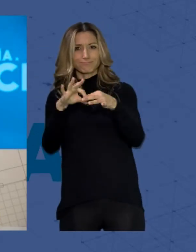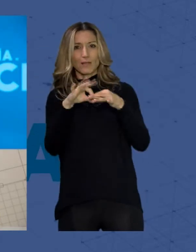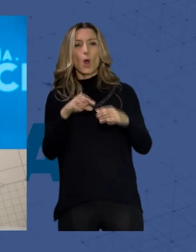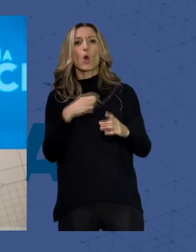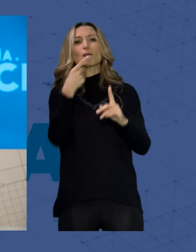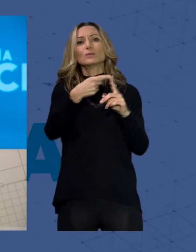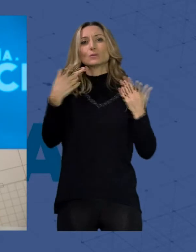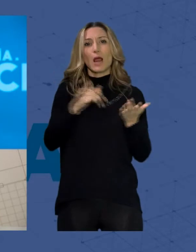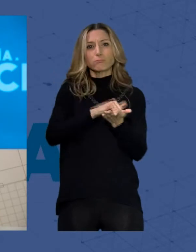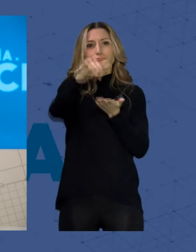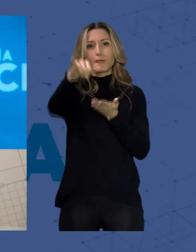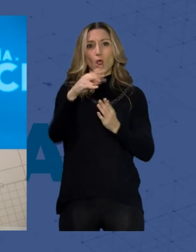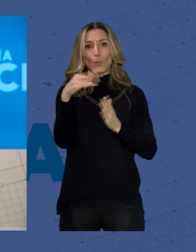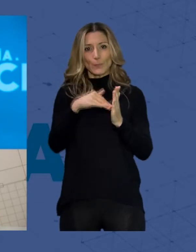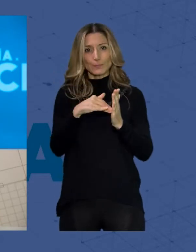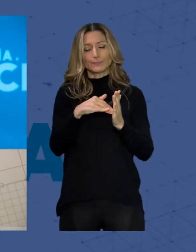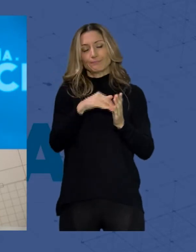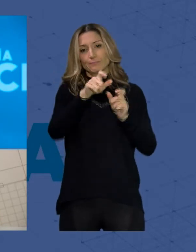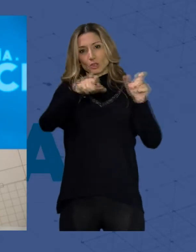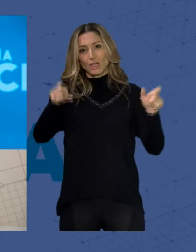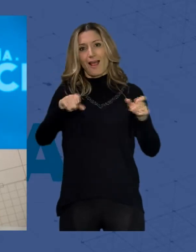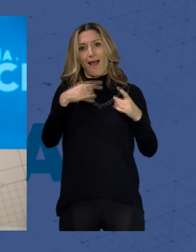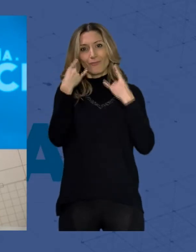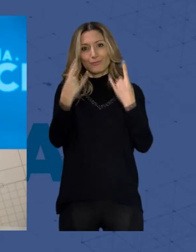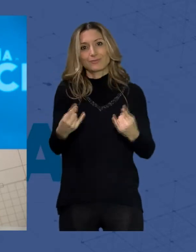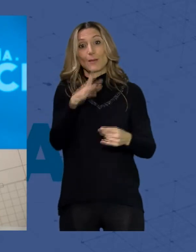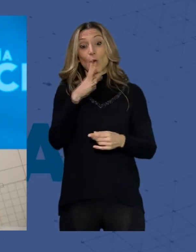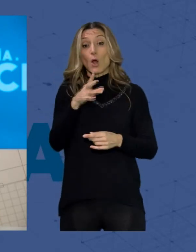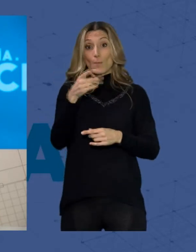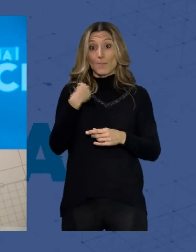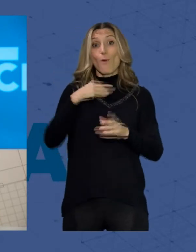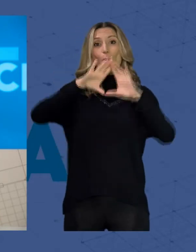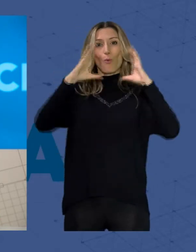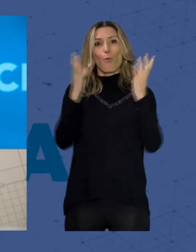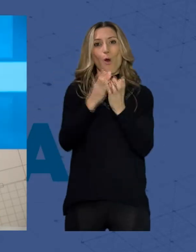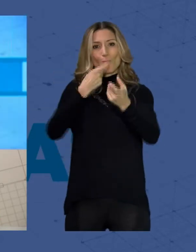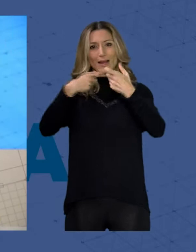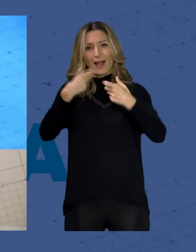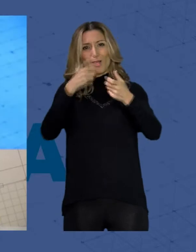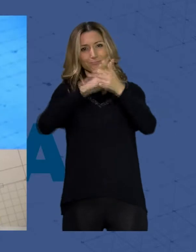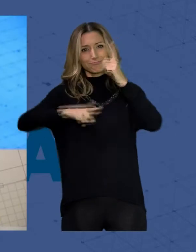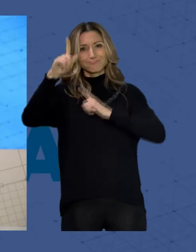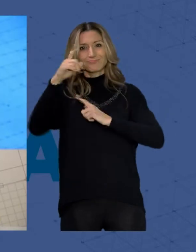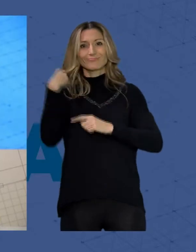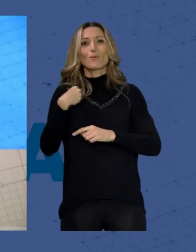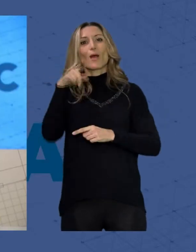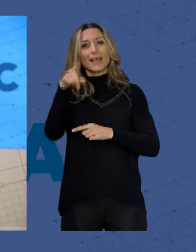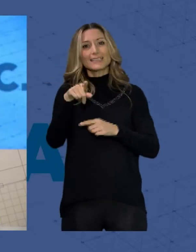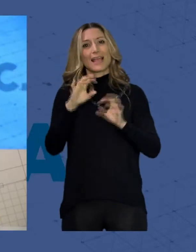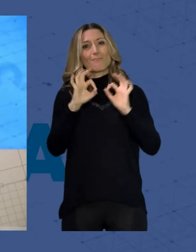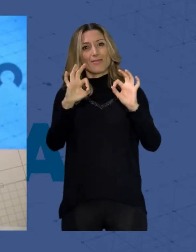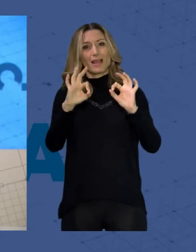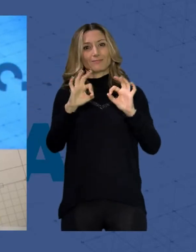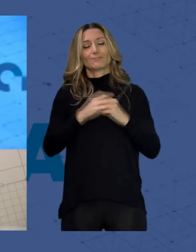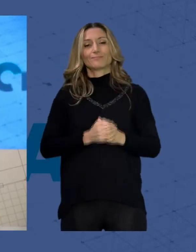pasajeros británicos. La Diputación mantiene un encuentro en la World Travel Market con el tour operador británico para planificar